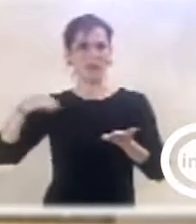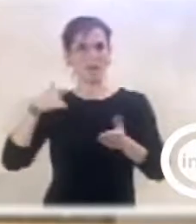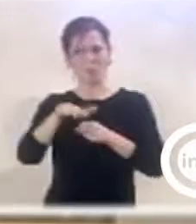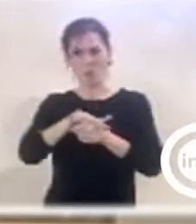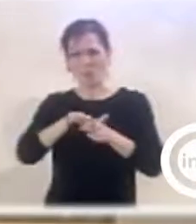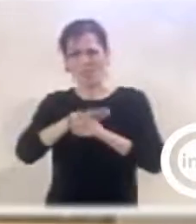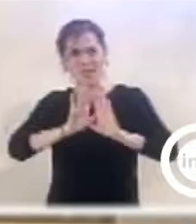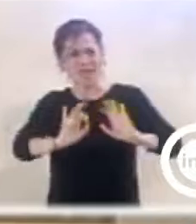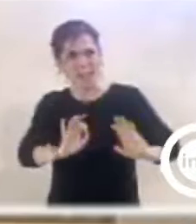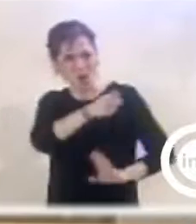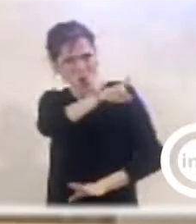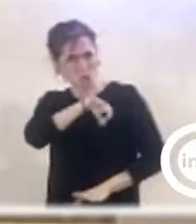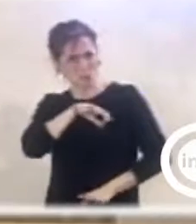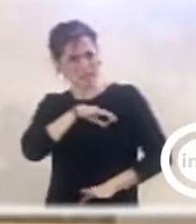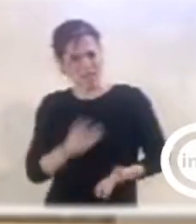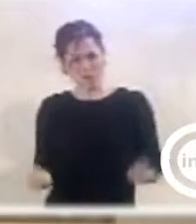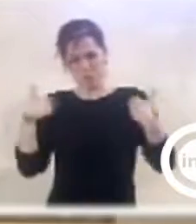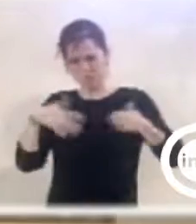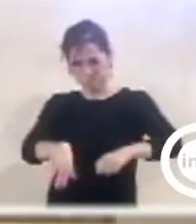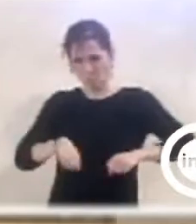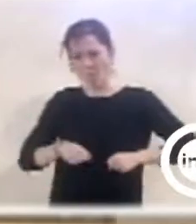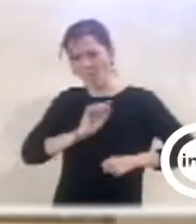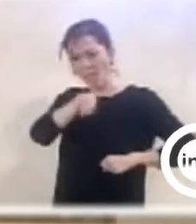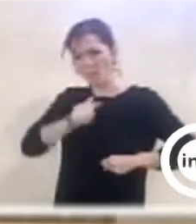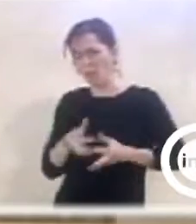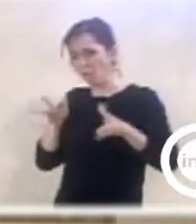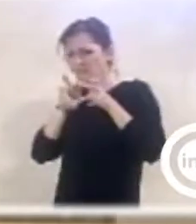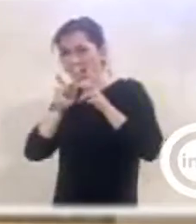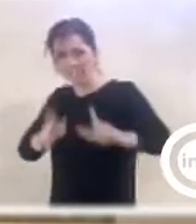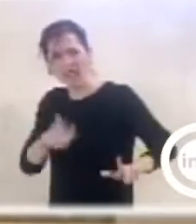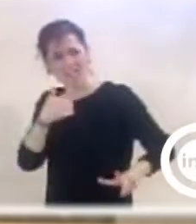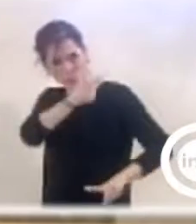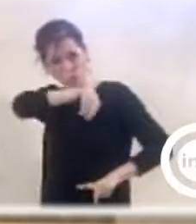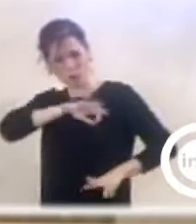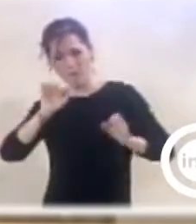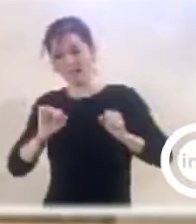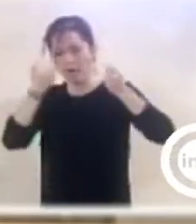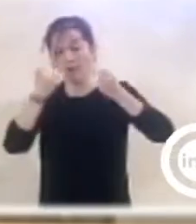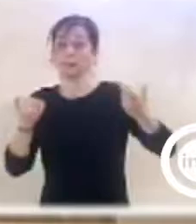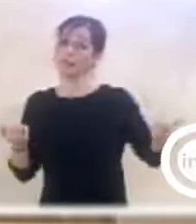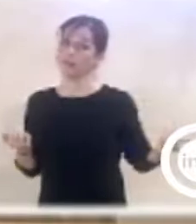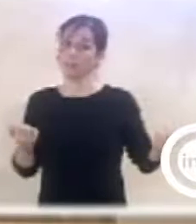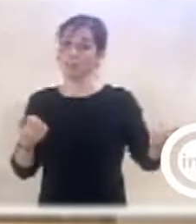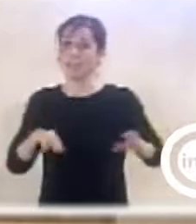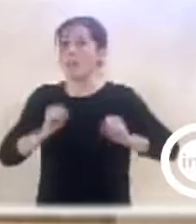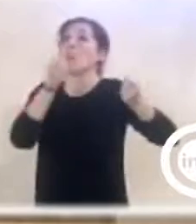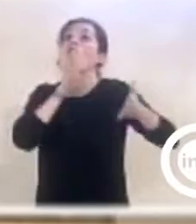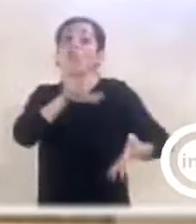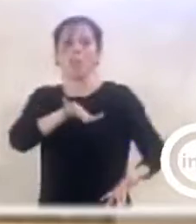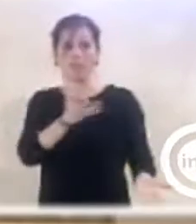que estuvieron en el hospital provincial ustedes y lo dejaron reventaico. Y ahora dicen que lo van a salvar, hay que salvarlo antes.